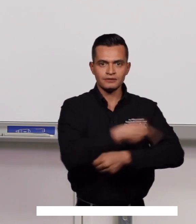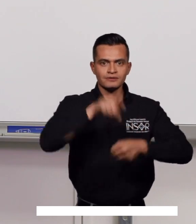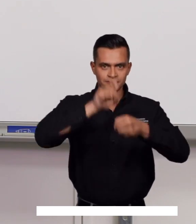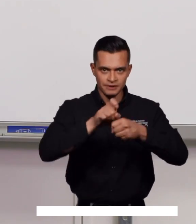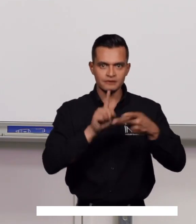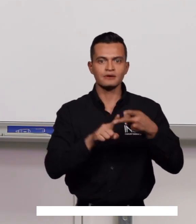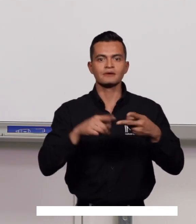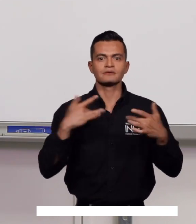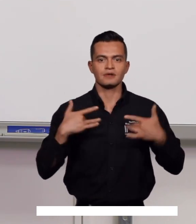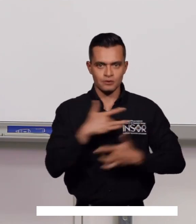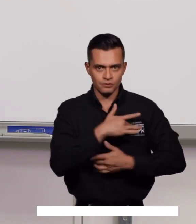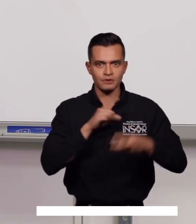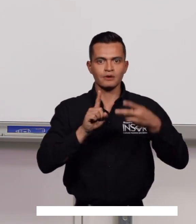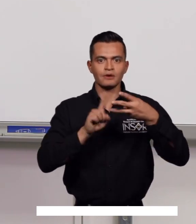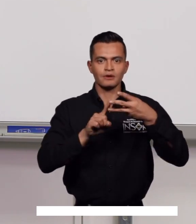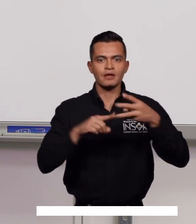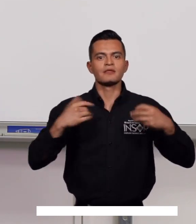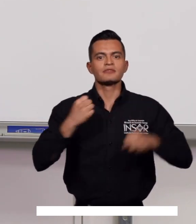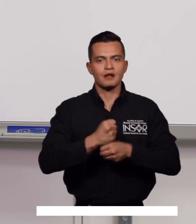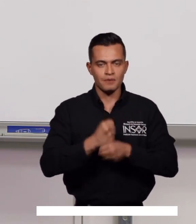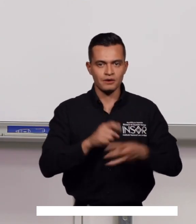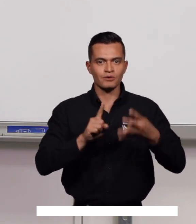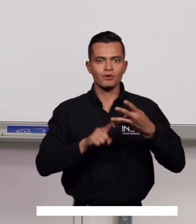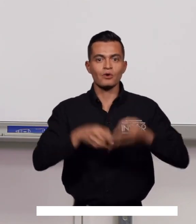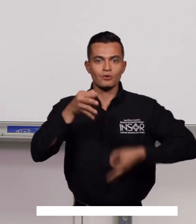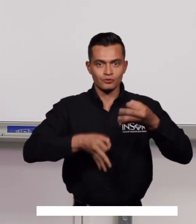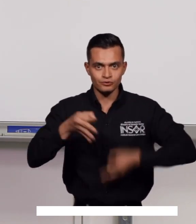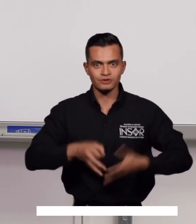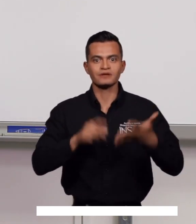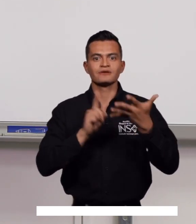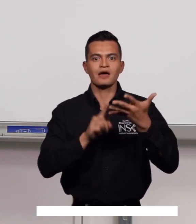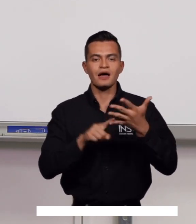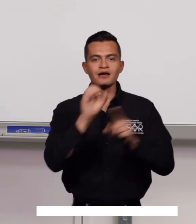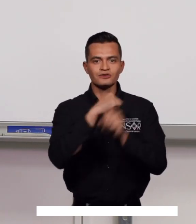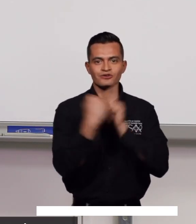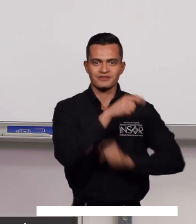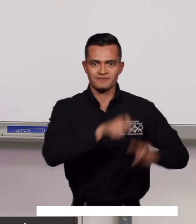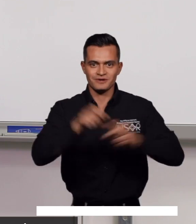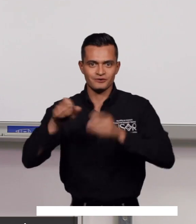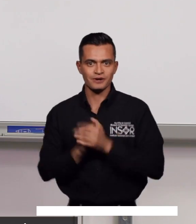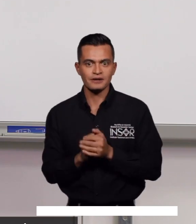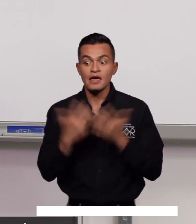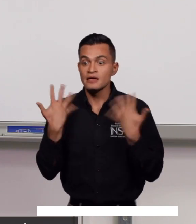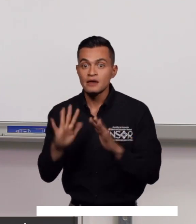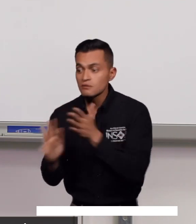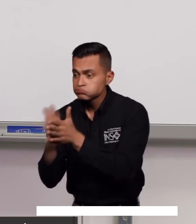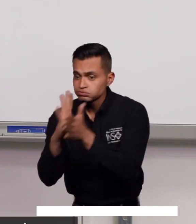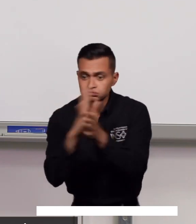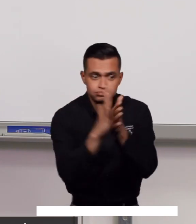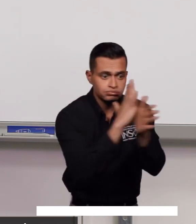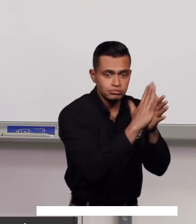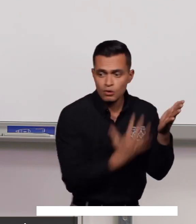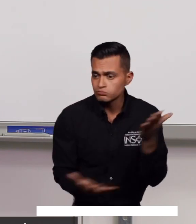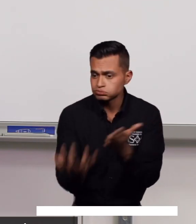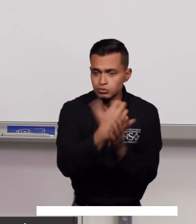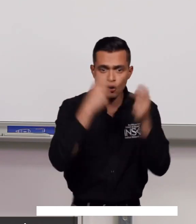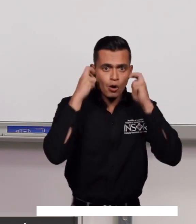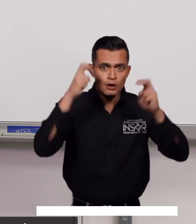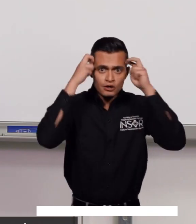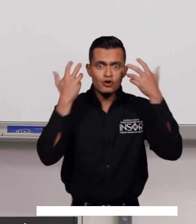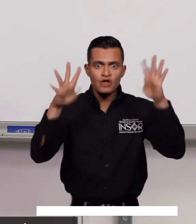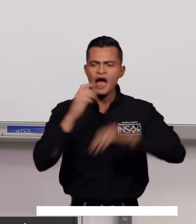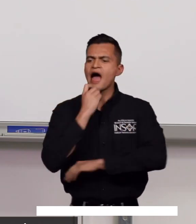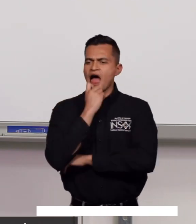Primera infancia, salud, trabajo, justicia y sociedad civil. Con este conocimiento, consideramos que